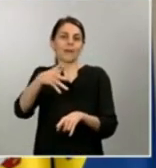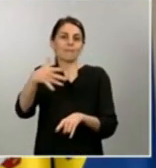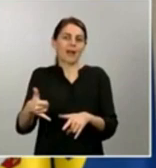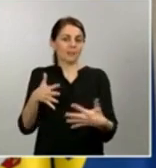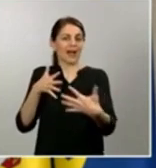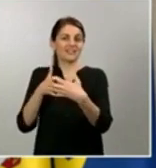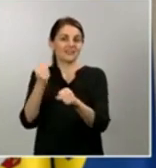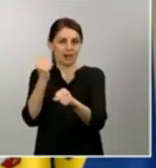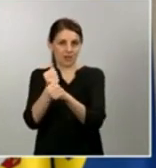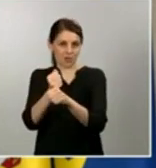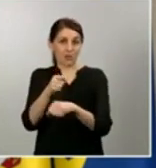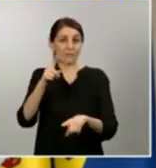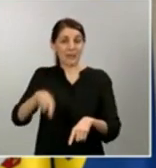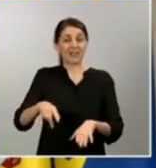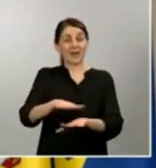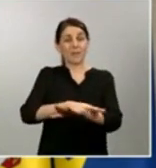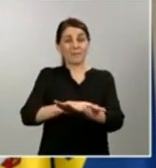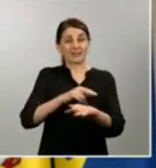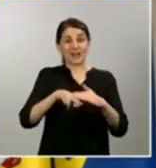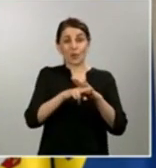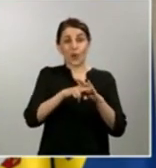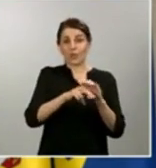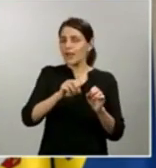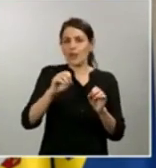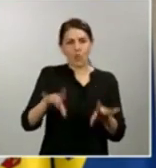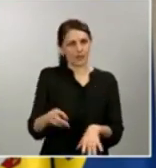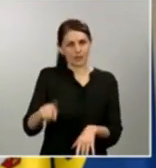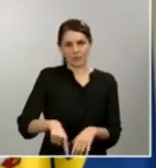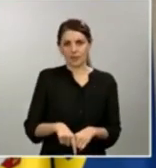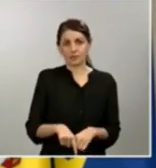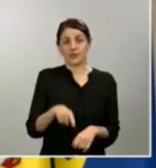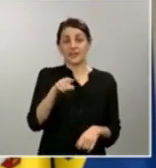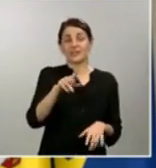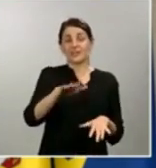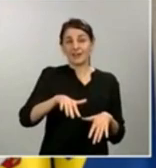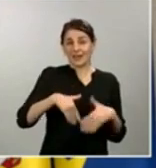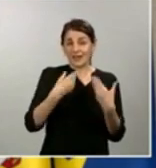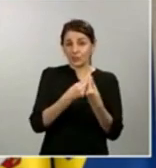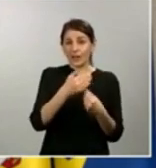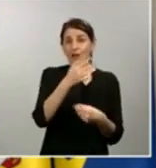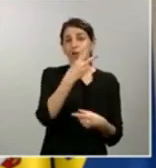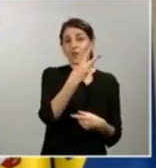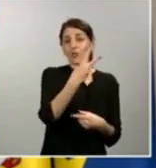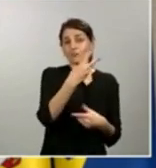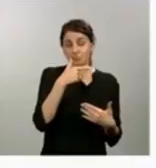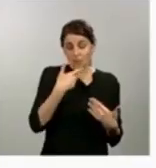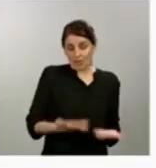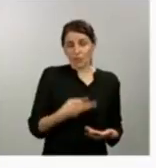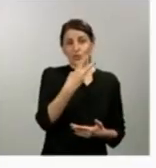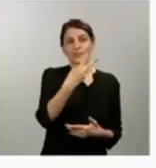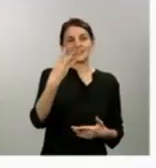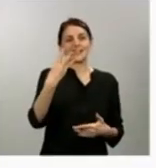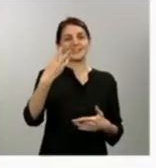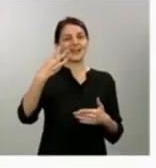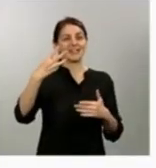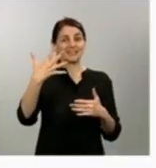Al día de hoy, se han tramitado ya 275.000 bajas desde el 4 de marzo. Es